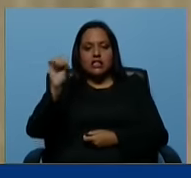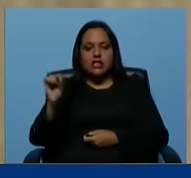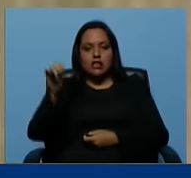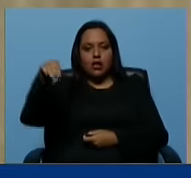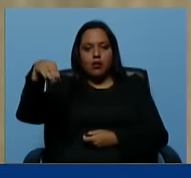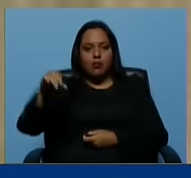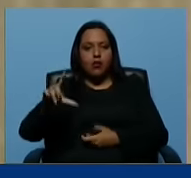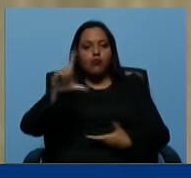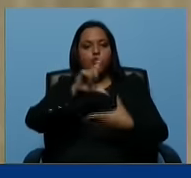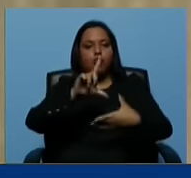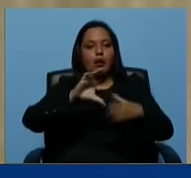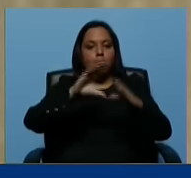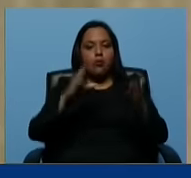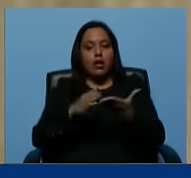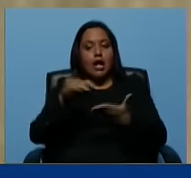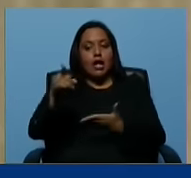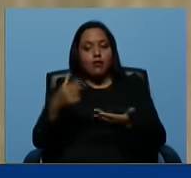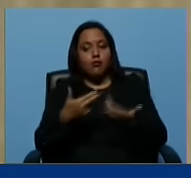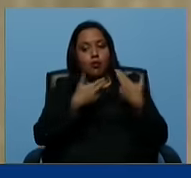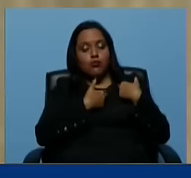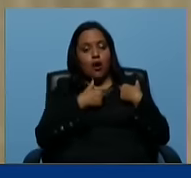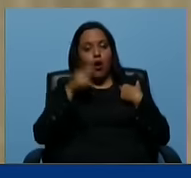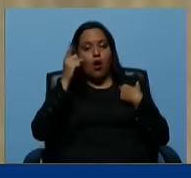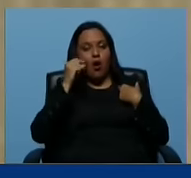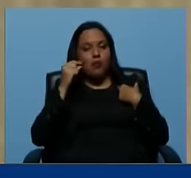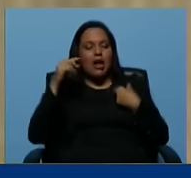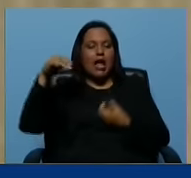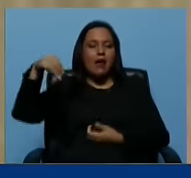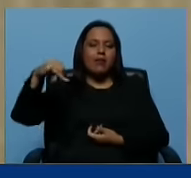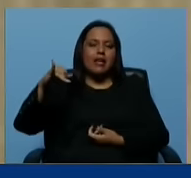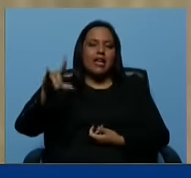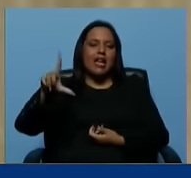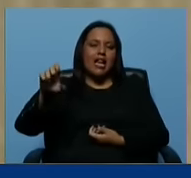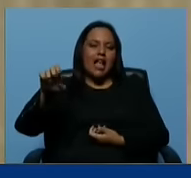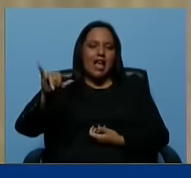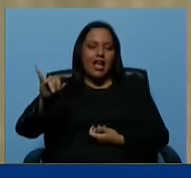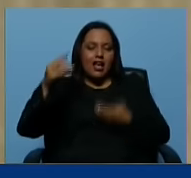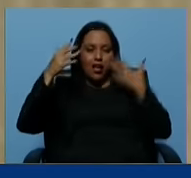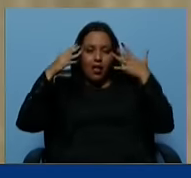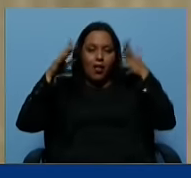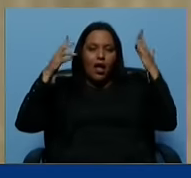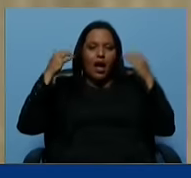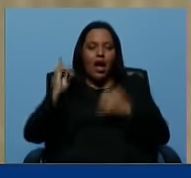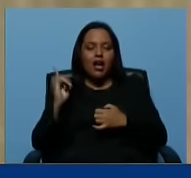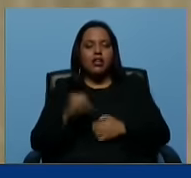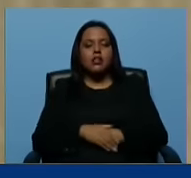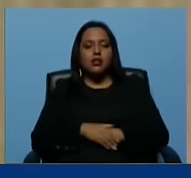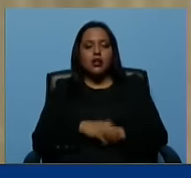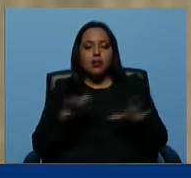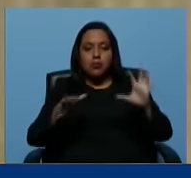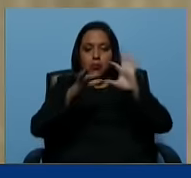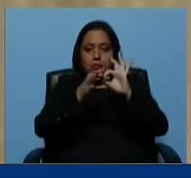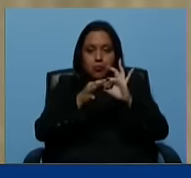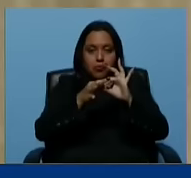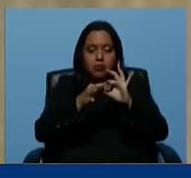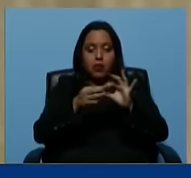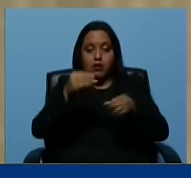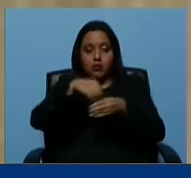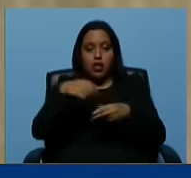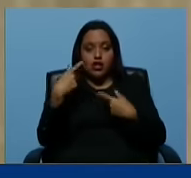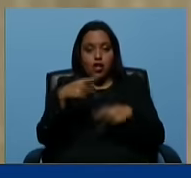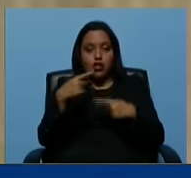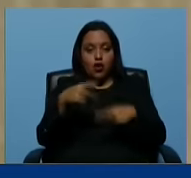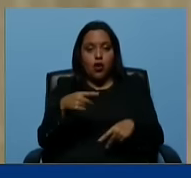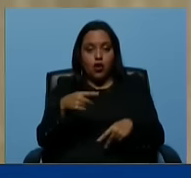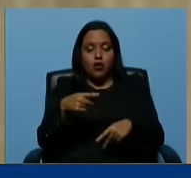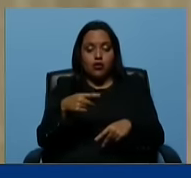Ellos son responsables de la llegada de mi ley y de los fascistas. Tienen una alianza TikTok con el fascismo en Venezuela